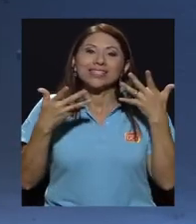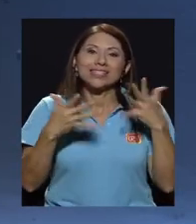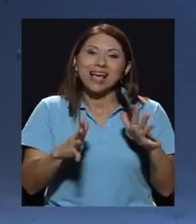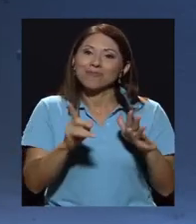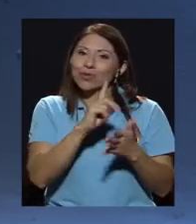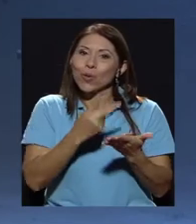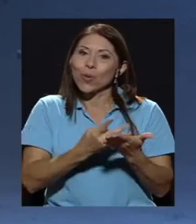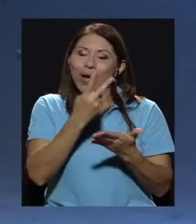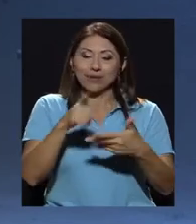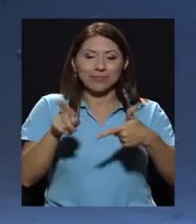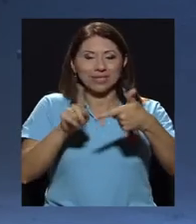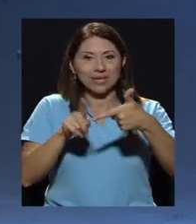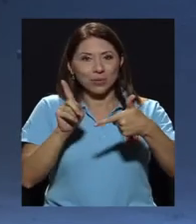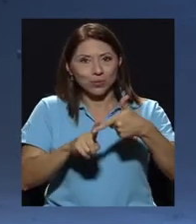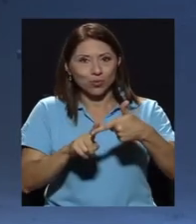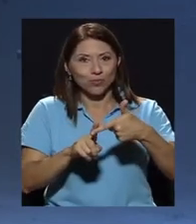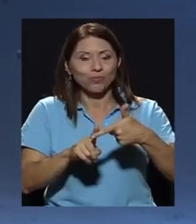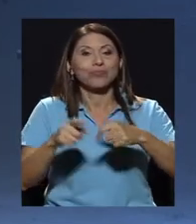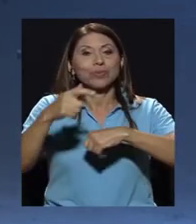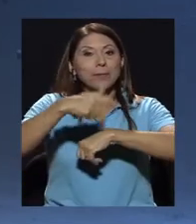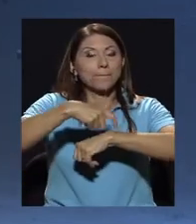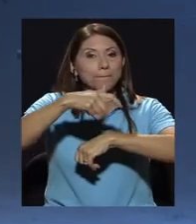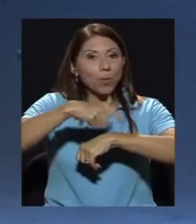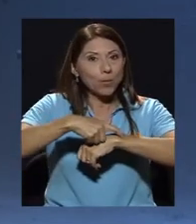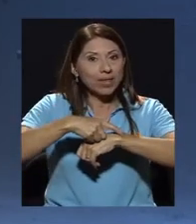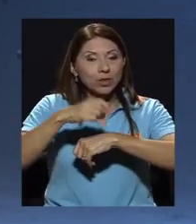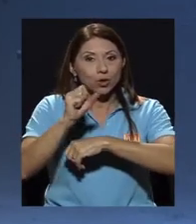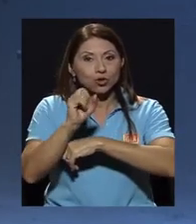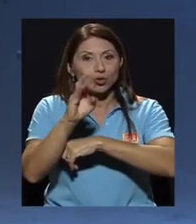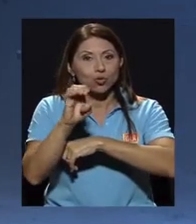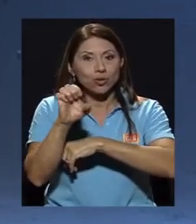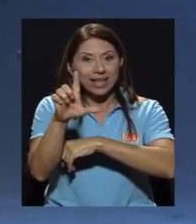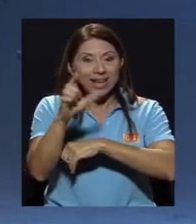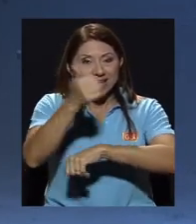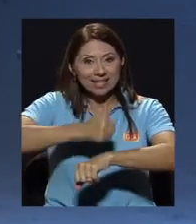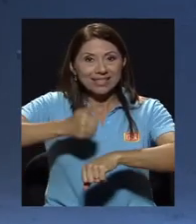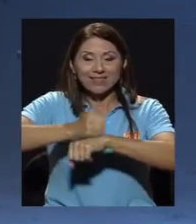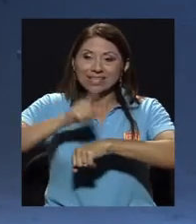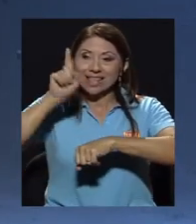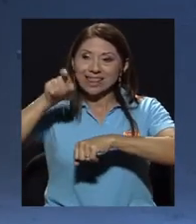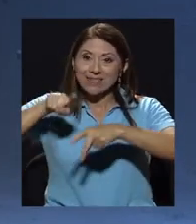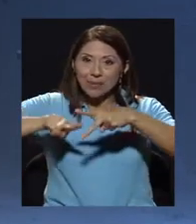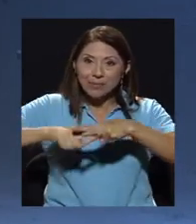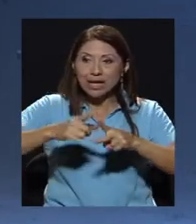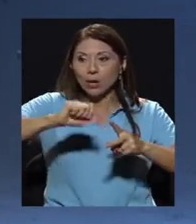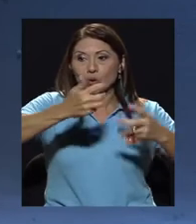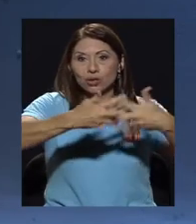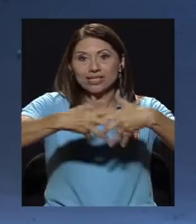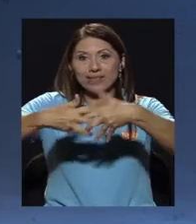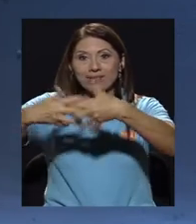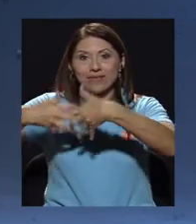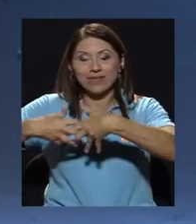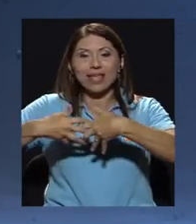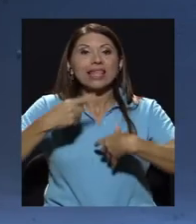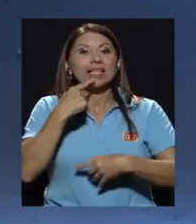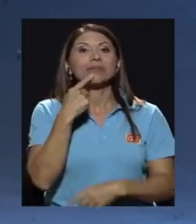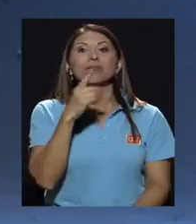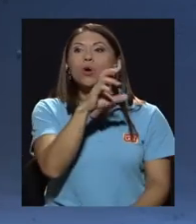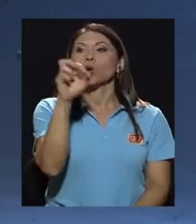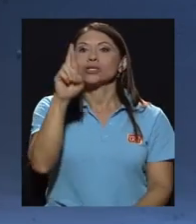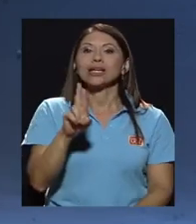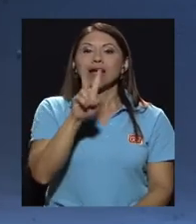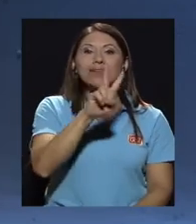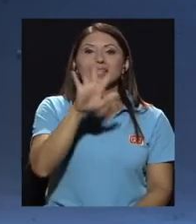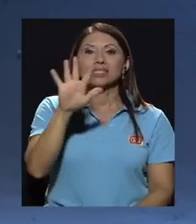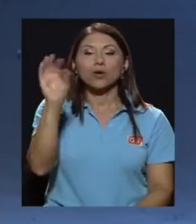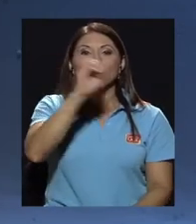el segundo golpe para el momento en el cual la SUTEL establece que deben entrar a otros operadores dice bueno Costa Rica tiene un 25% de